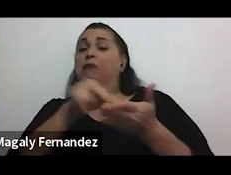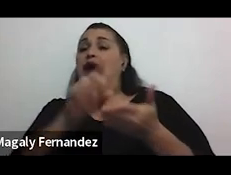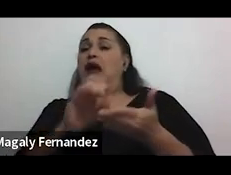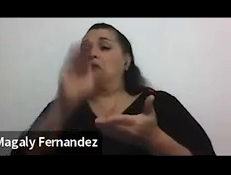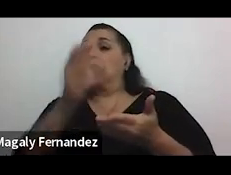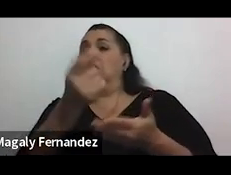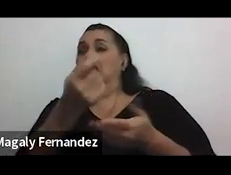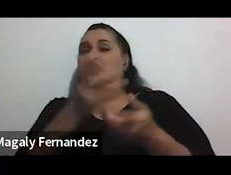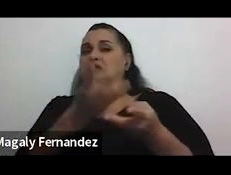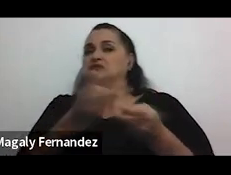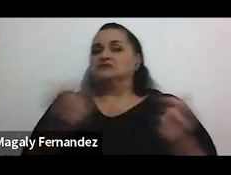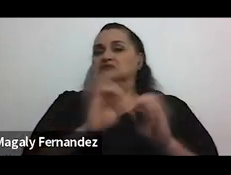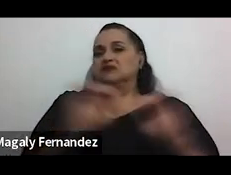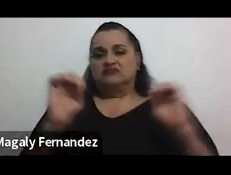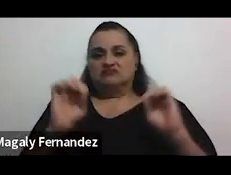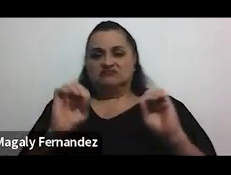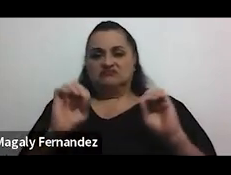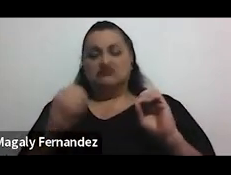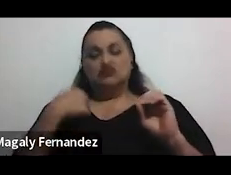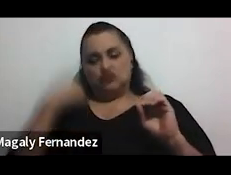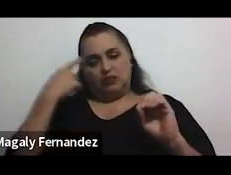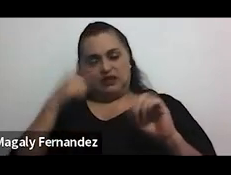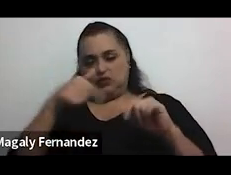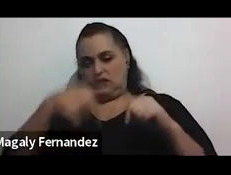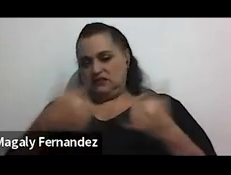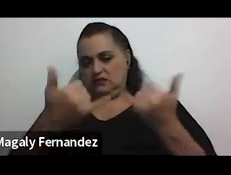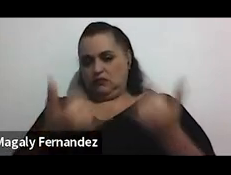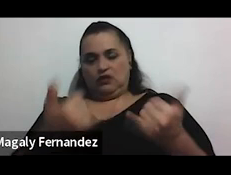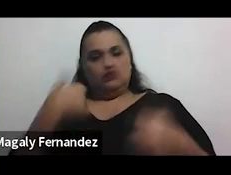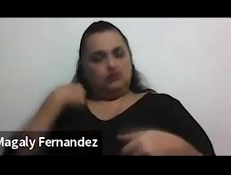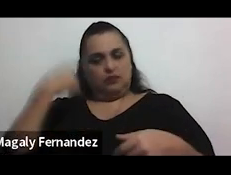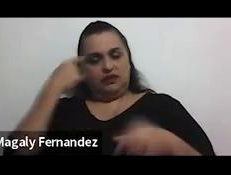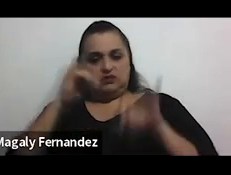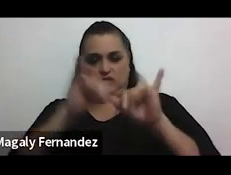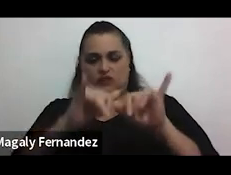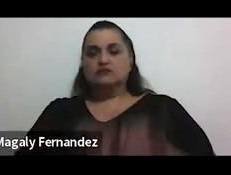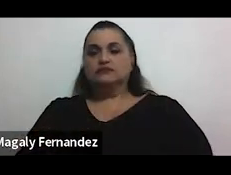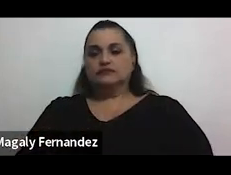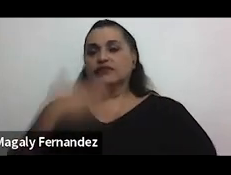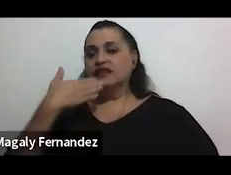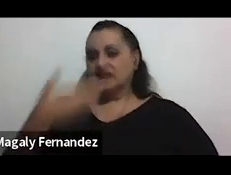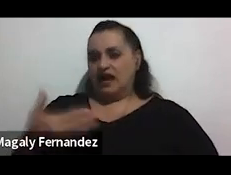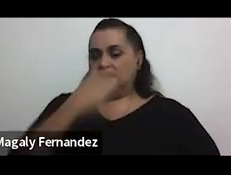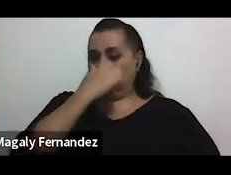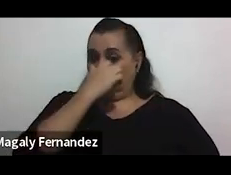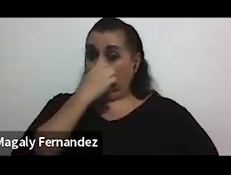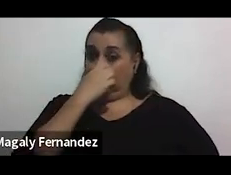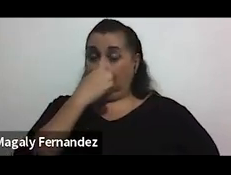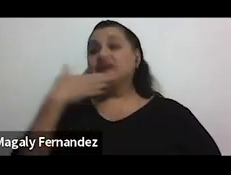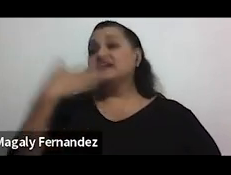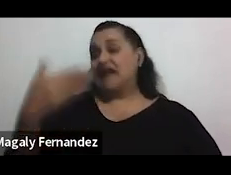plata y ya está eso es lo que yo pienso hasta el momento claro gracias gracias Daniela por